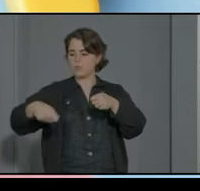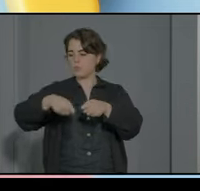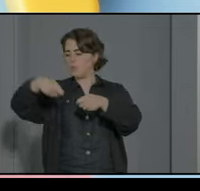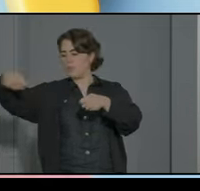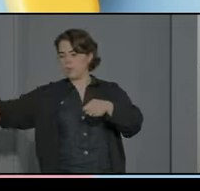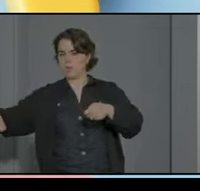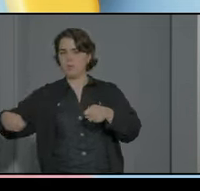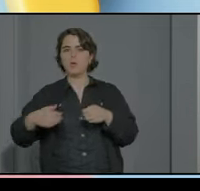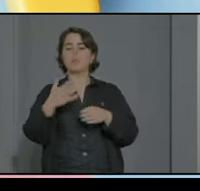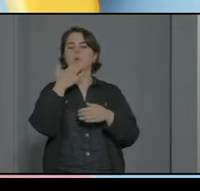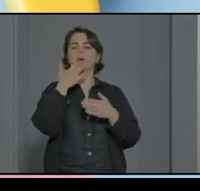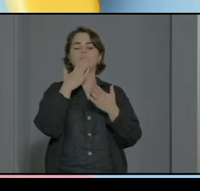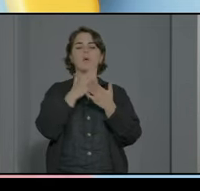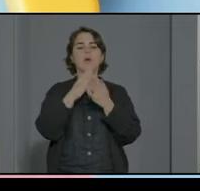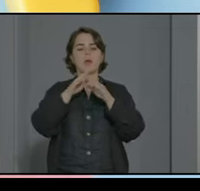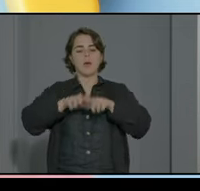en el aula estable